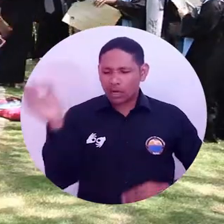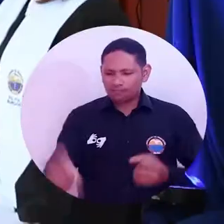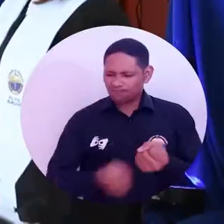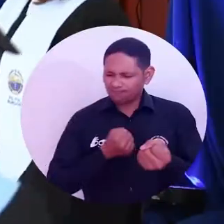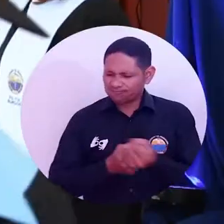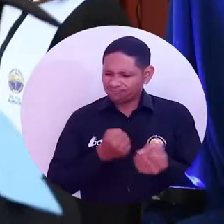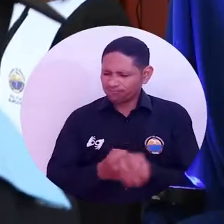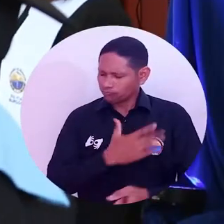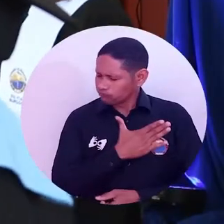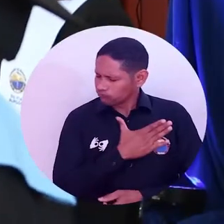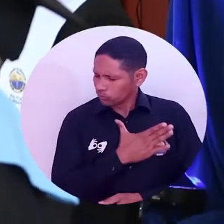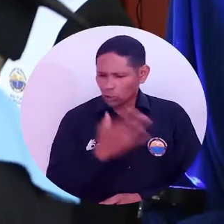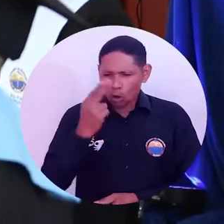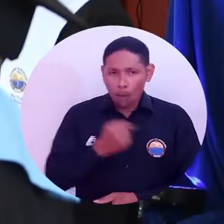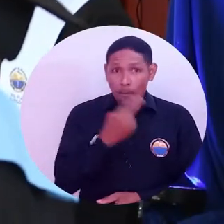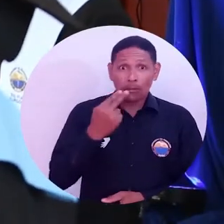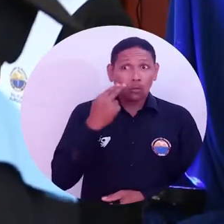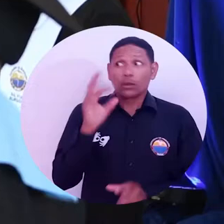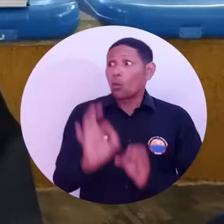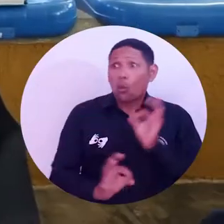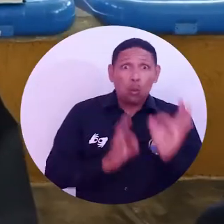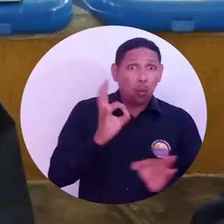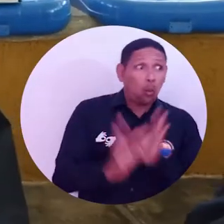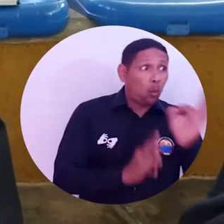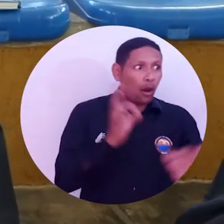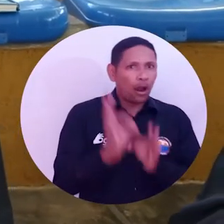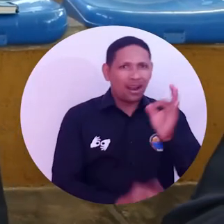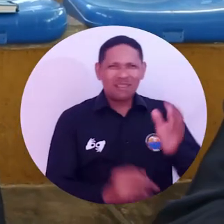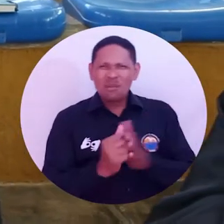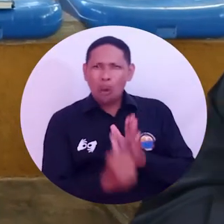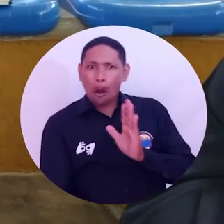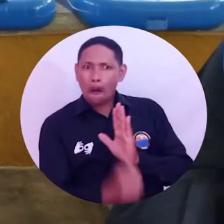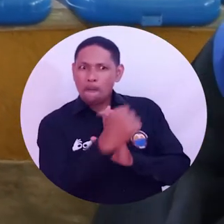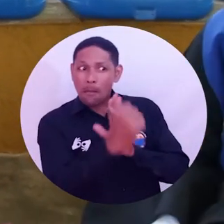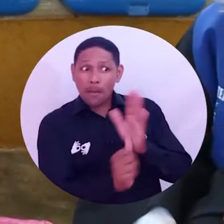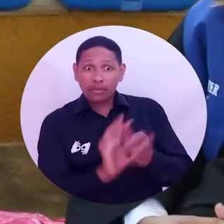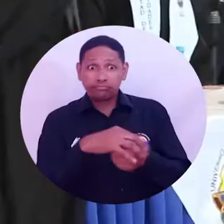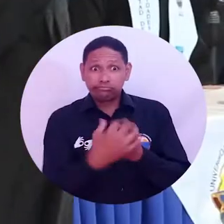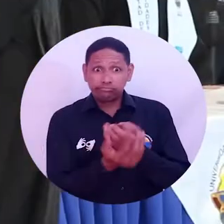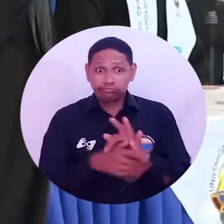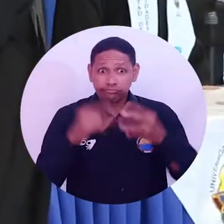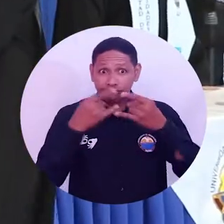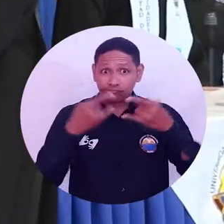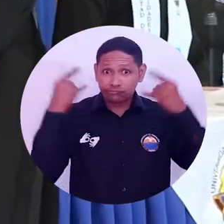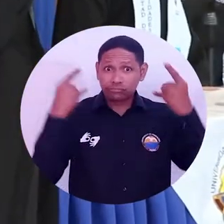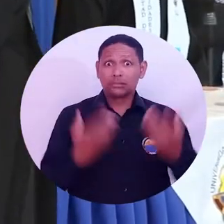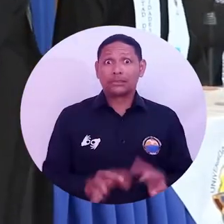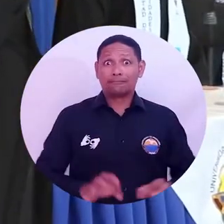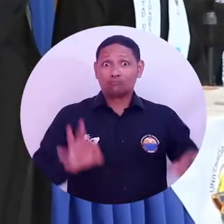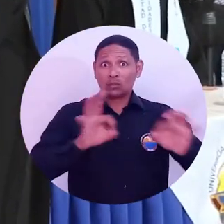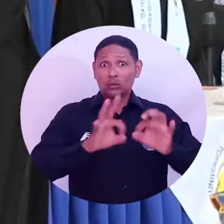comprometido. Y eso sí, cuidándonos y cumpliéndonos con todos los protocolos de bioseguridad.